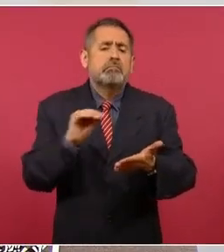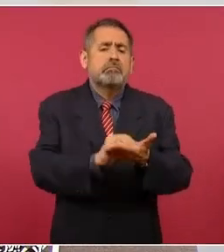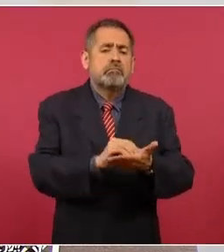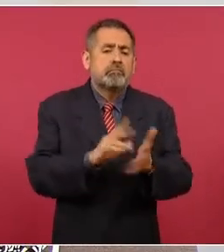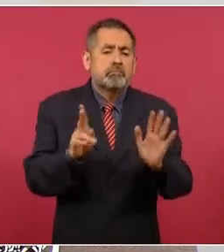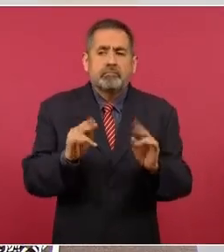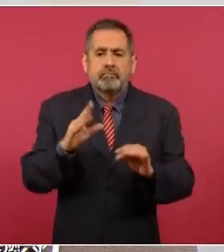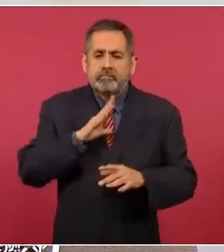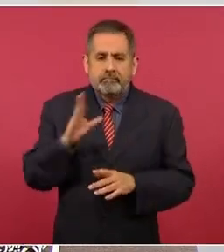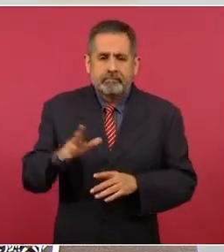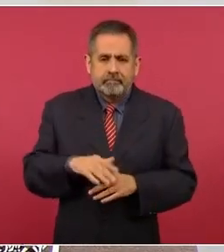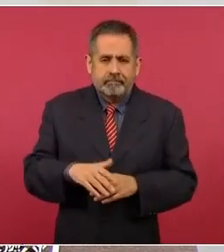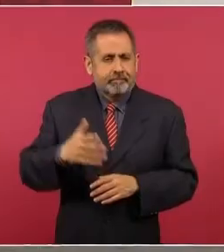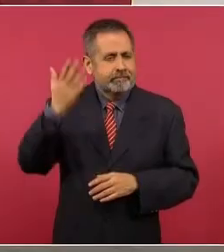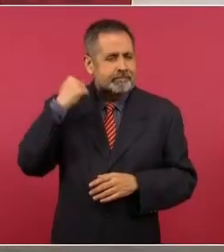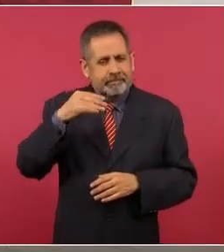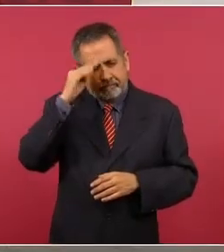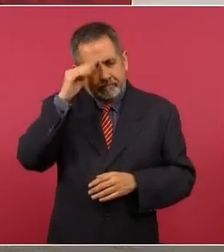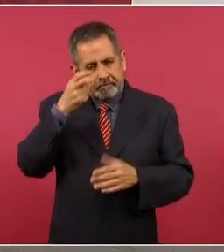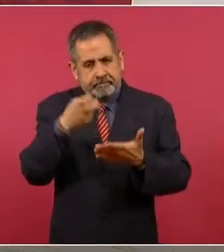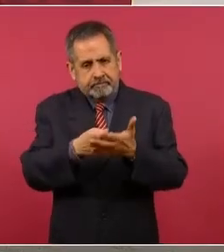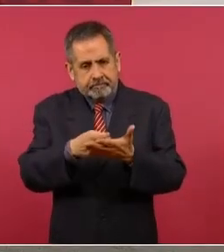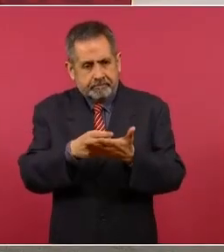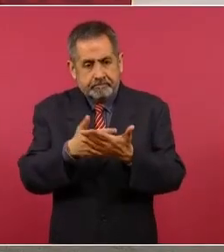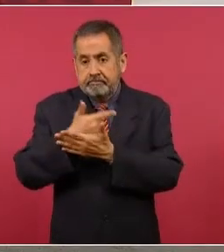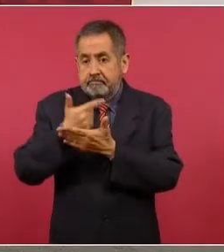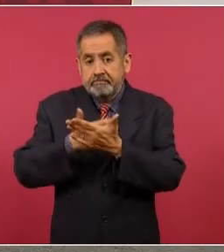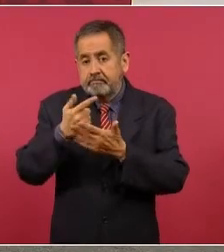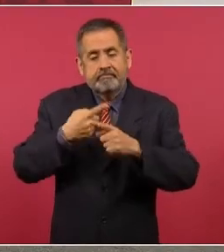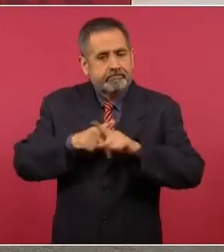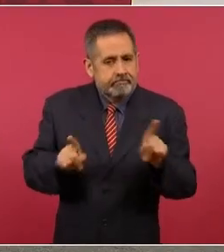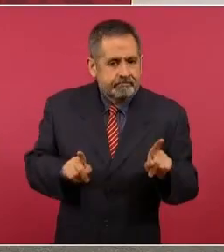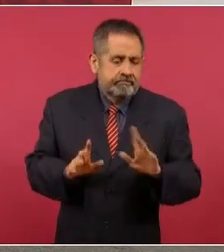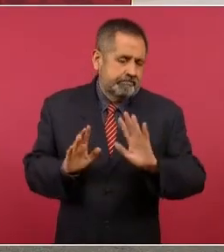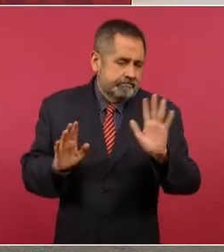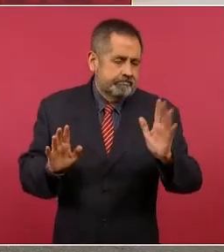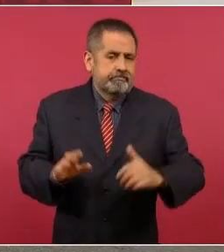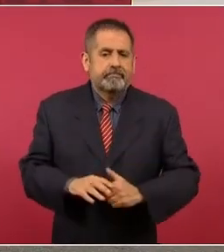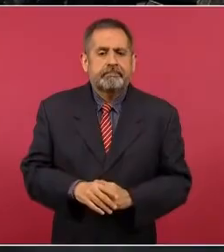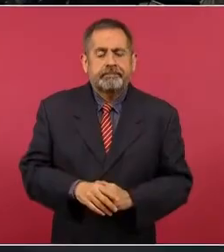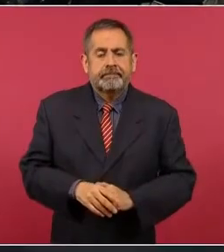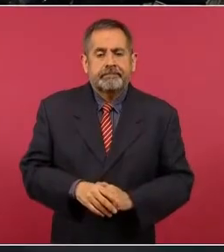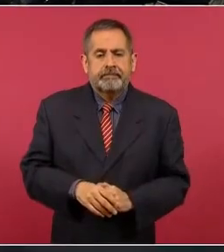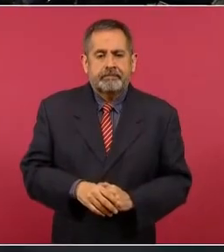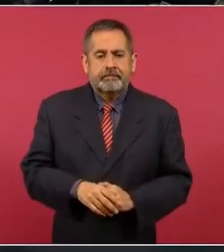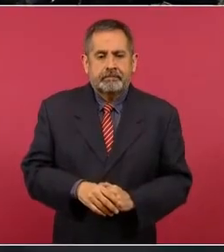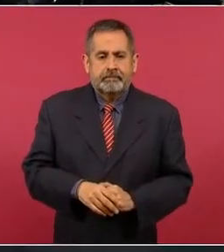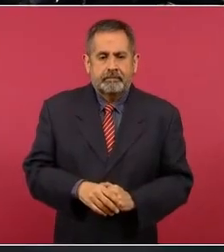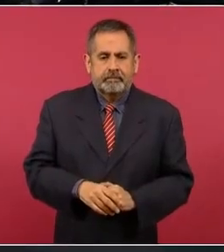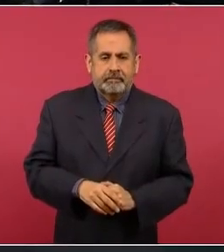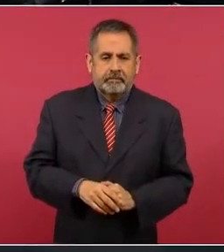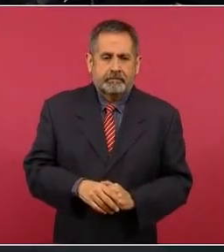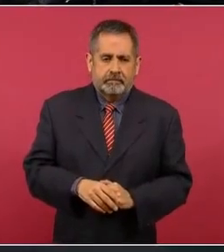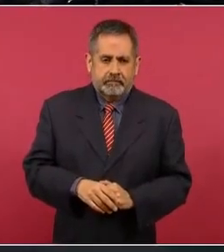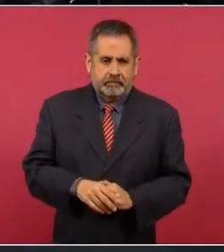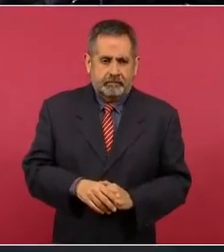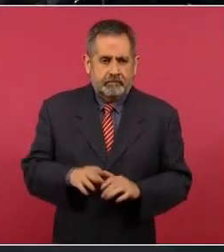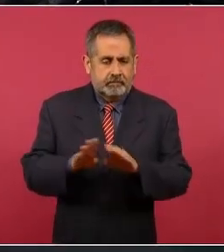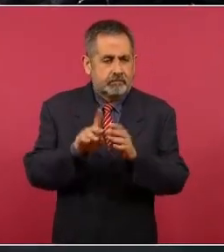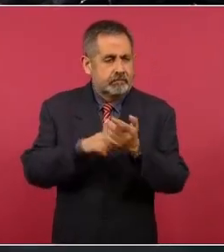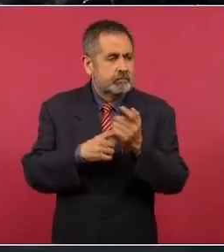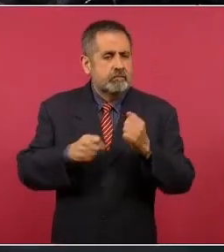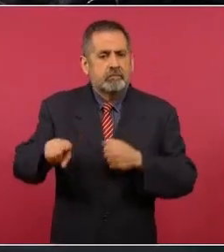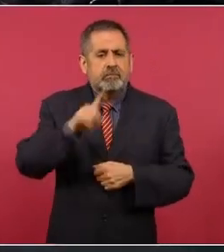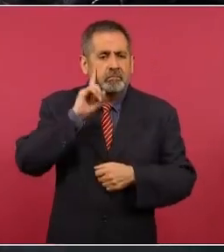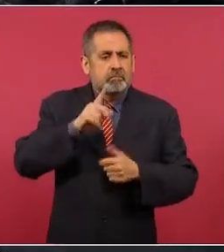consideraba de esa manera en las estadísticas. Y las estadísticas muestran que los homicidios dolosos contra mujeres también siguen